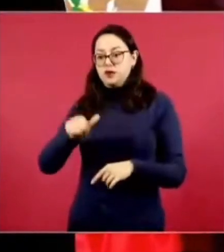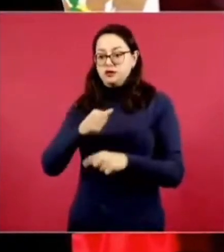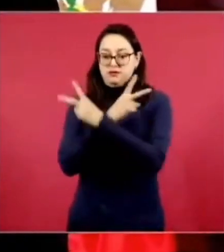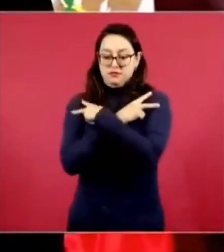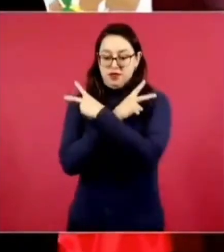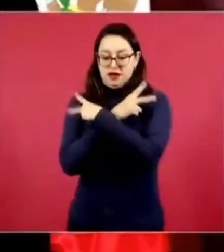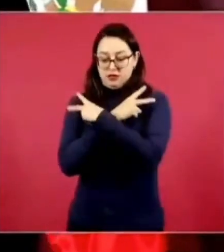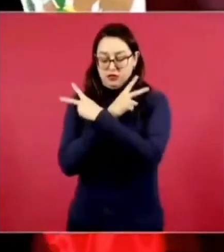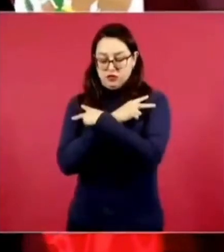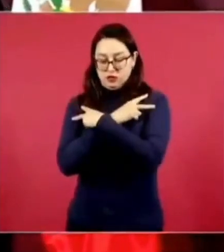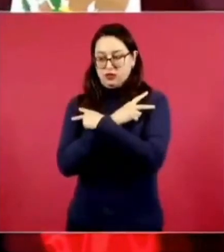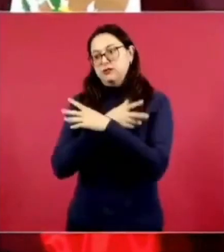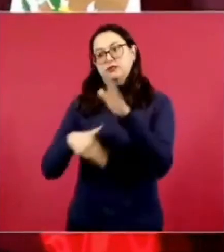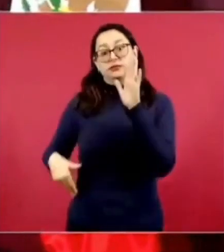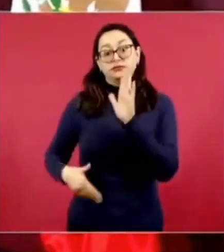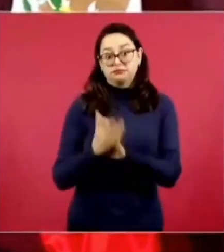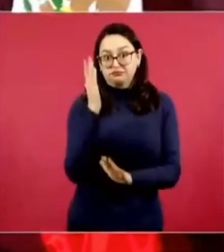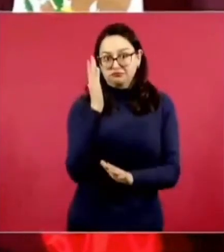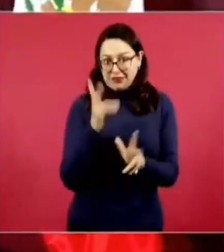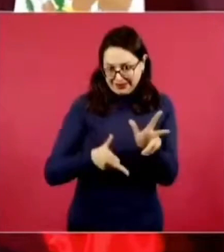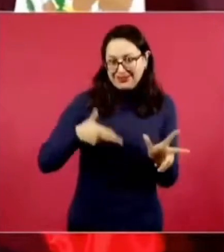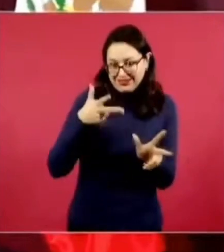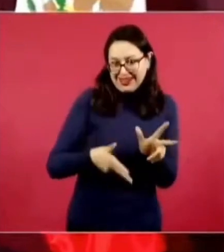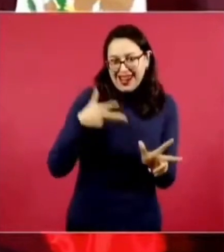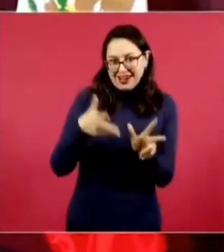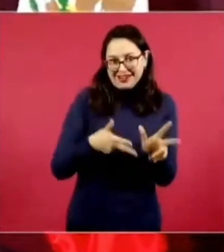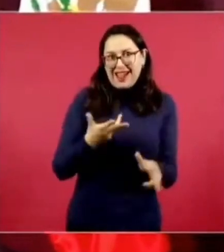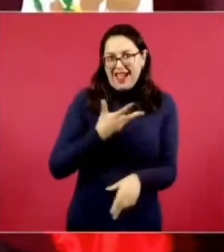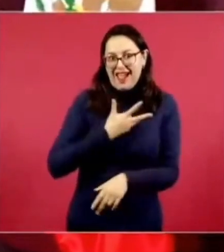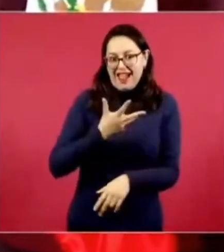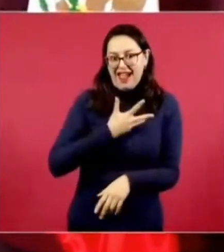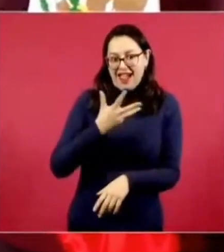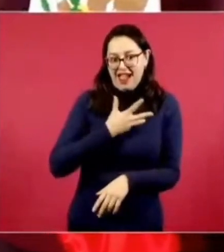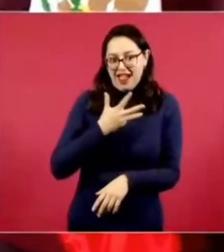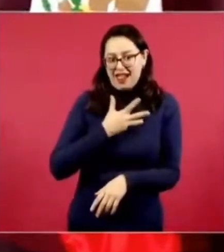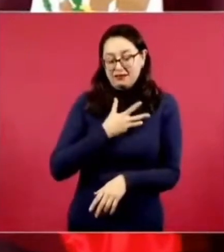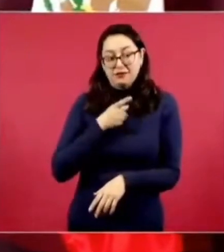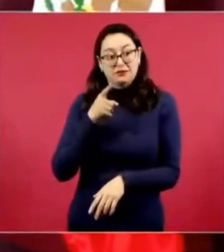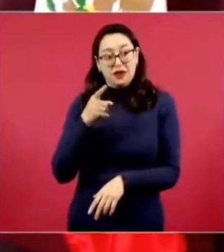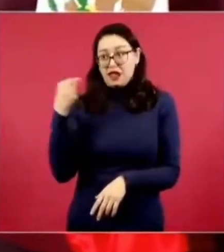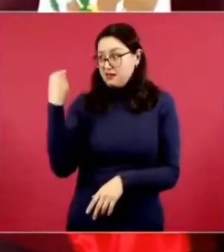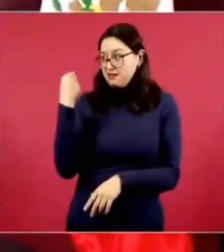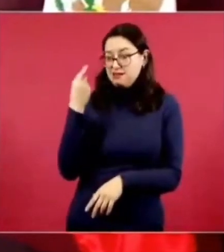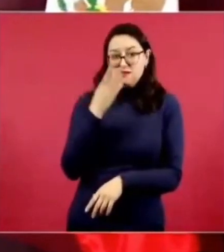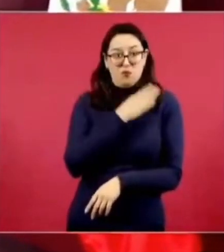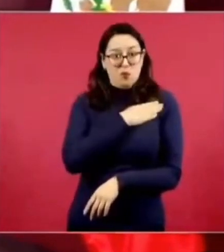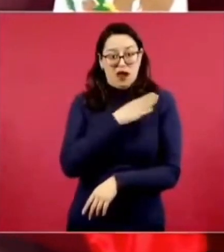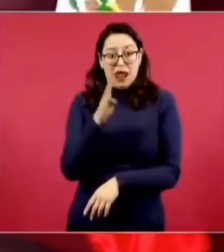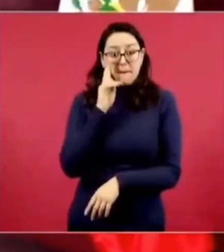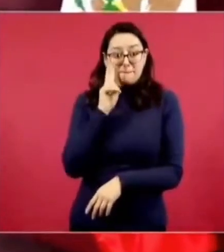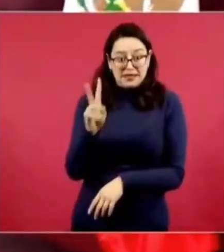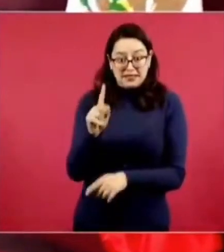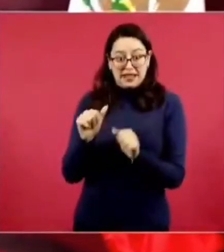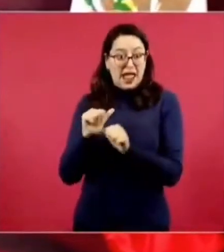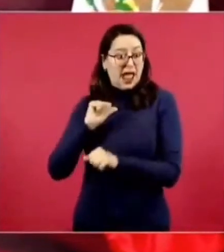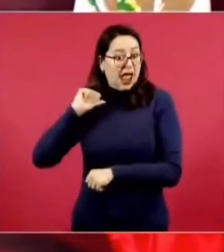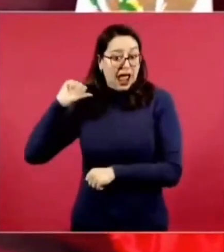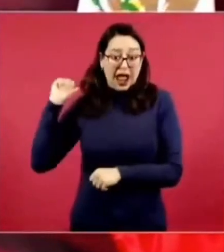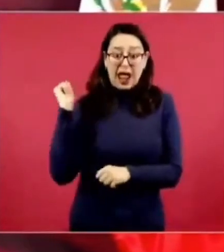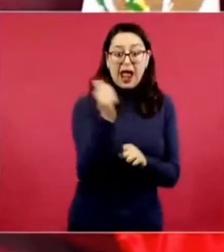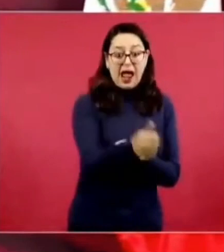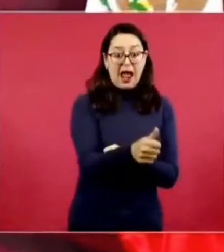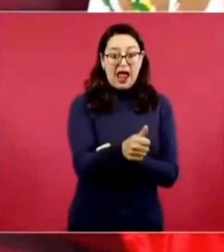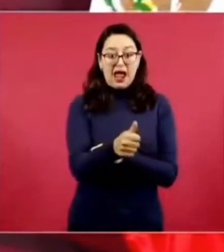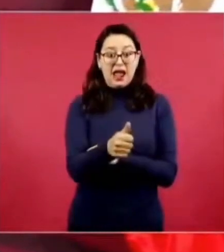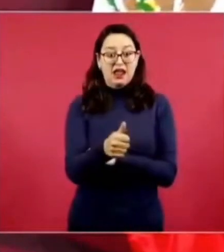todavía funcionaba desde Buenavista hasta la estación